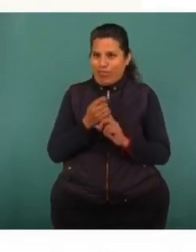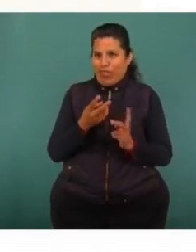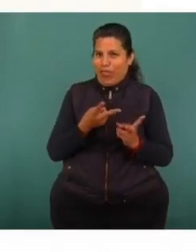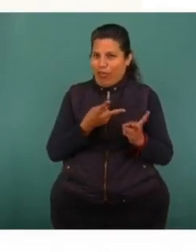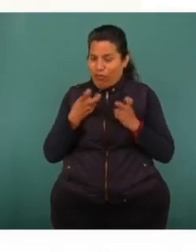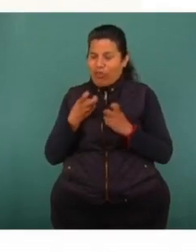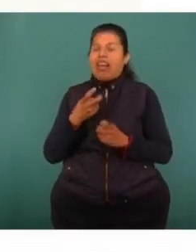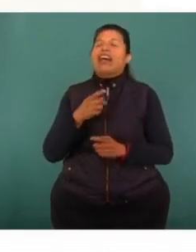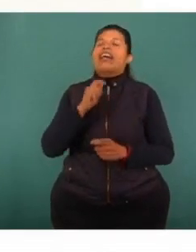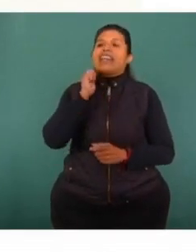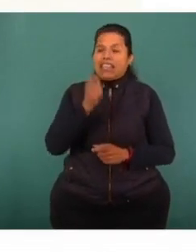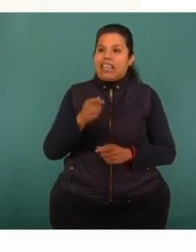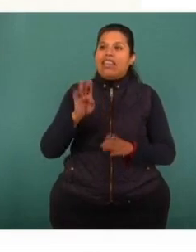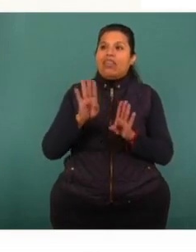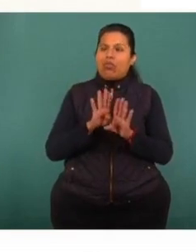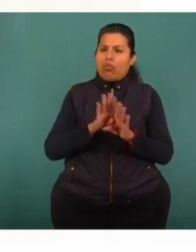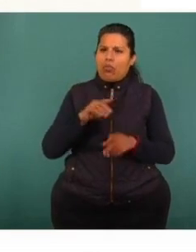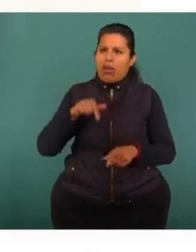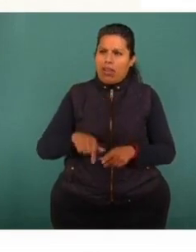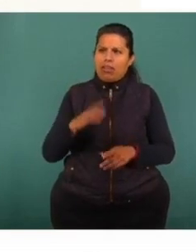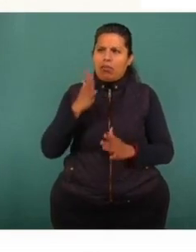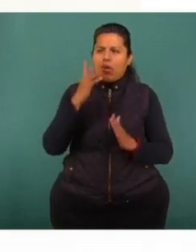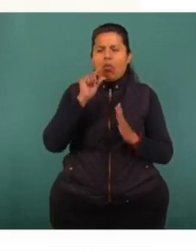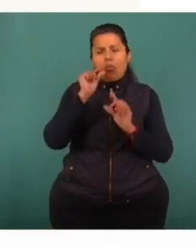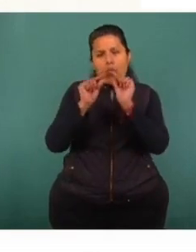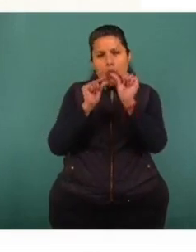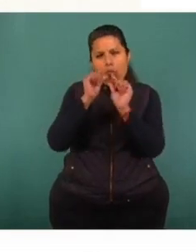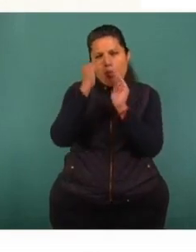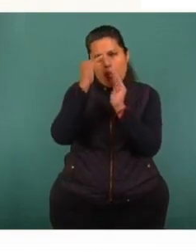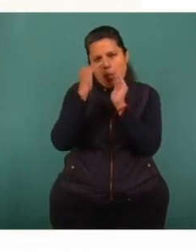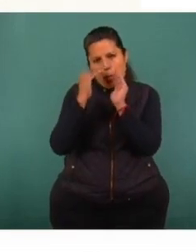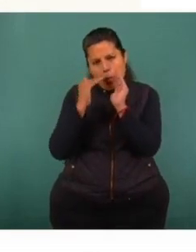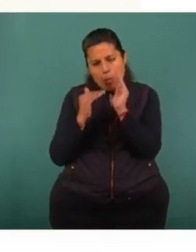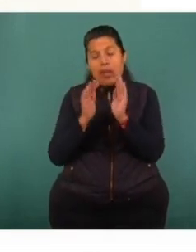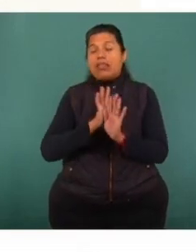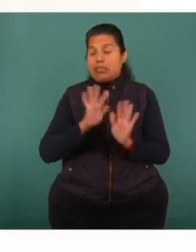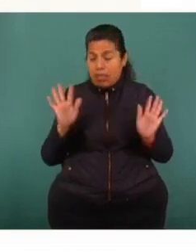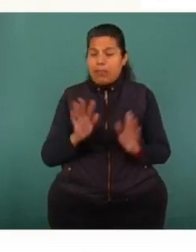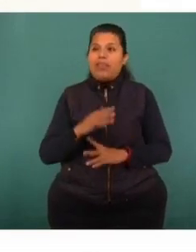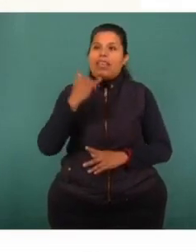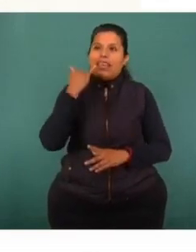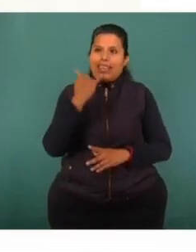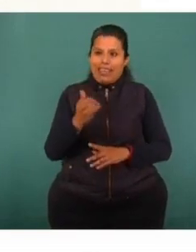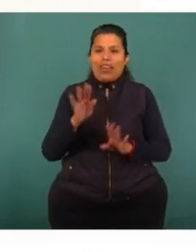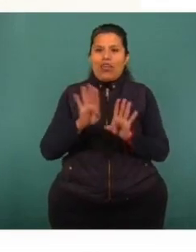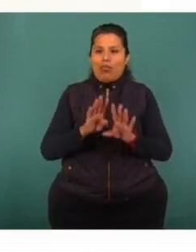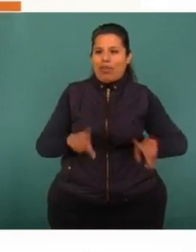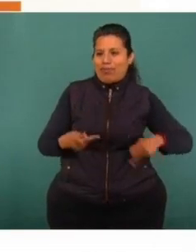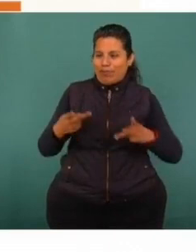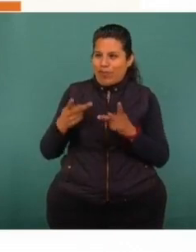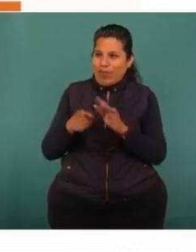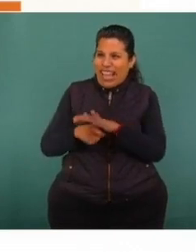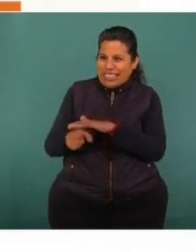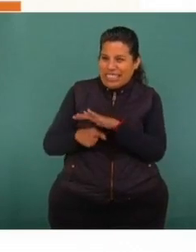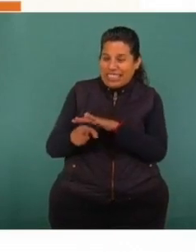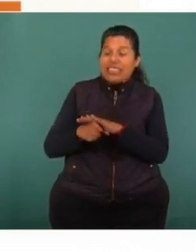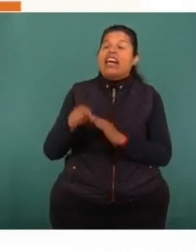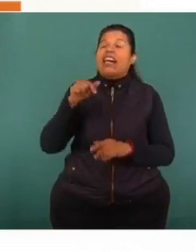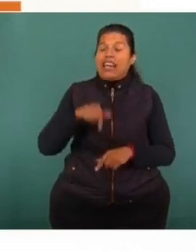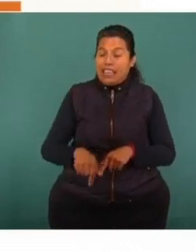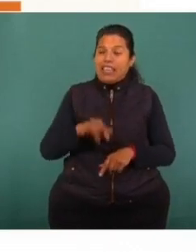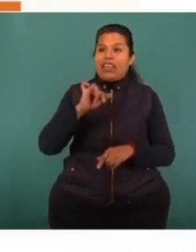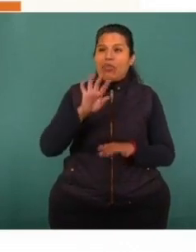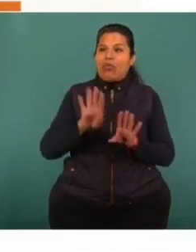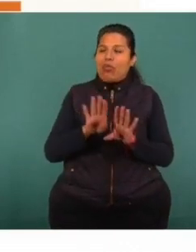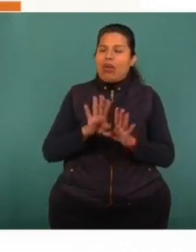lugar con una tendencia a la baja. En lo que se refiere a narcomenudeo, el lugar número 19 también